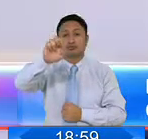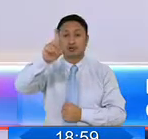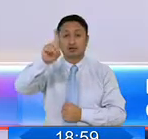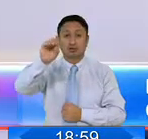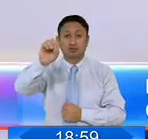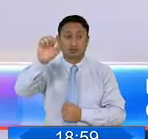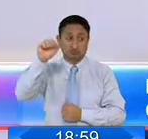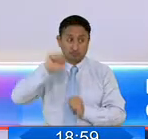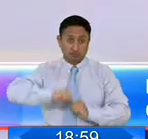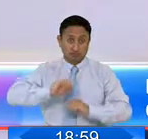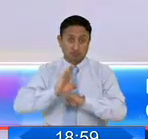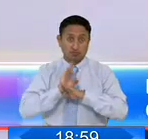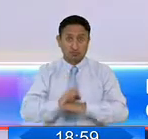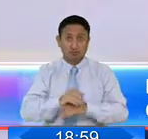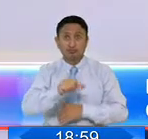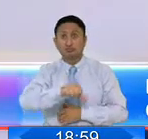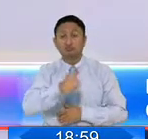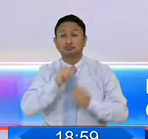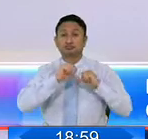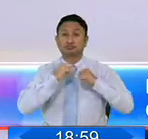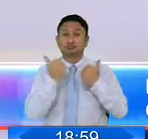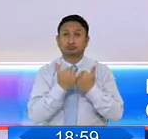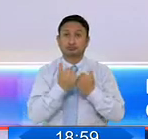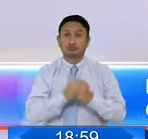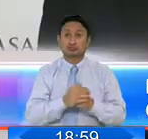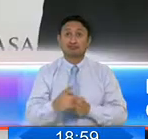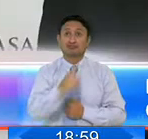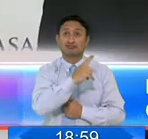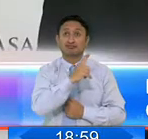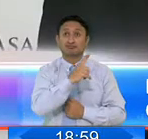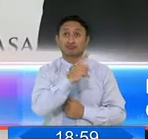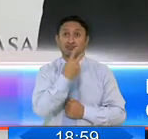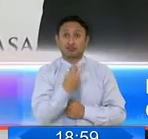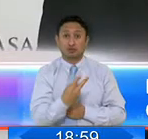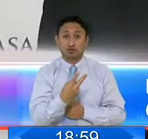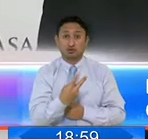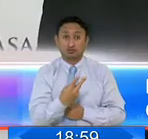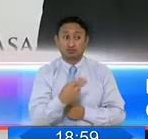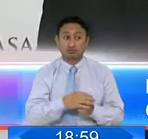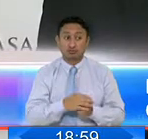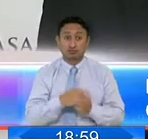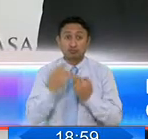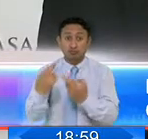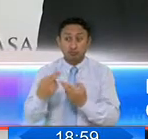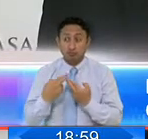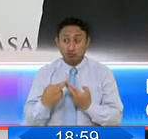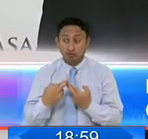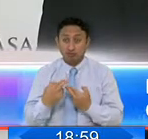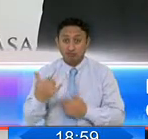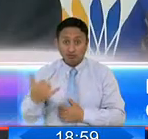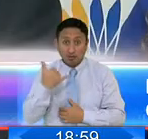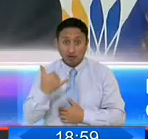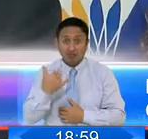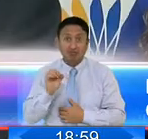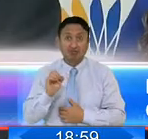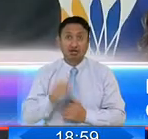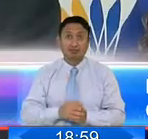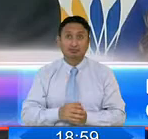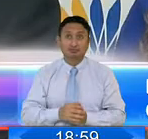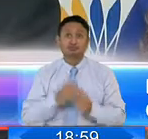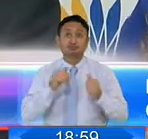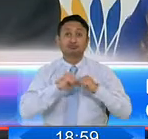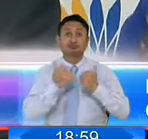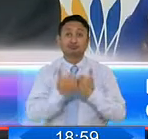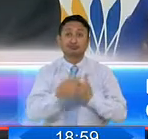dará su versión, mientras que otros de los mencionados, Franco Romer y Freddy Alarcón, no respondieron a nuestros intentos de contacto. Tampoco la